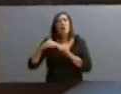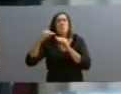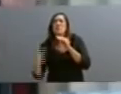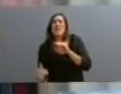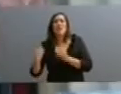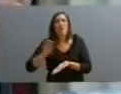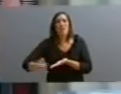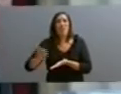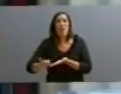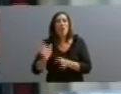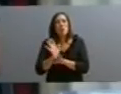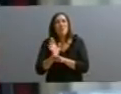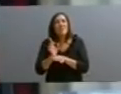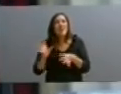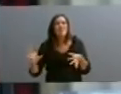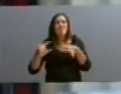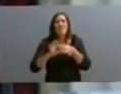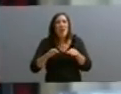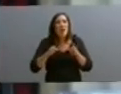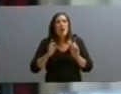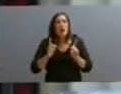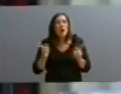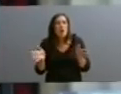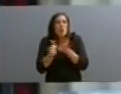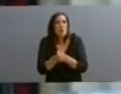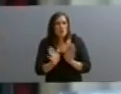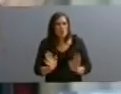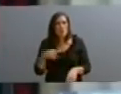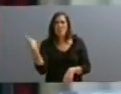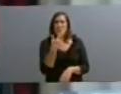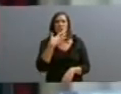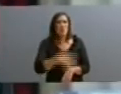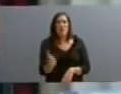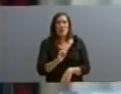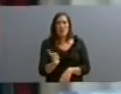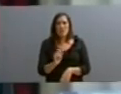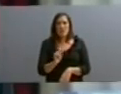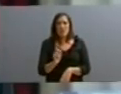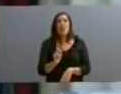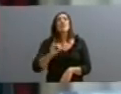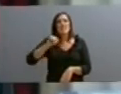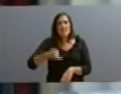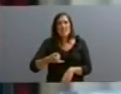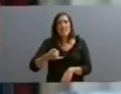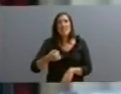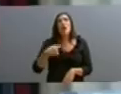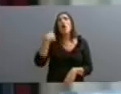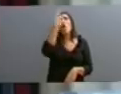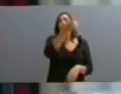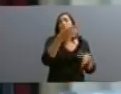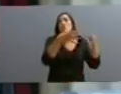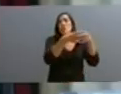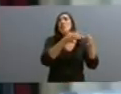Porque además van juntos. Esta es la otra cuestión que nunca se ha entendido en la Argentina y que sí lo entendieron otras burguesías